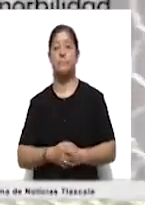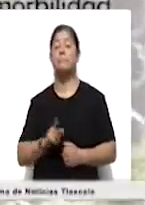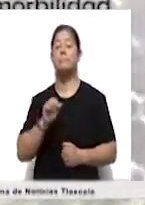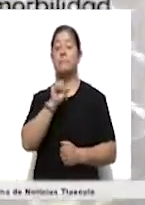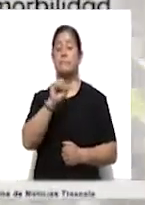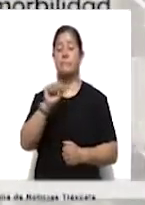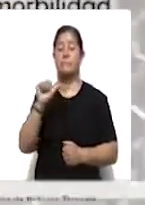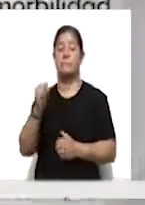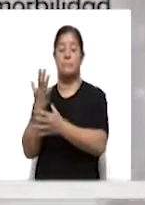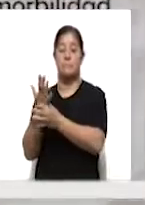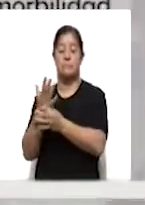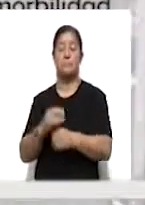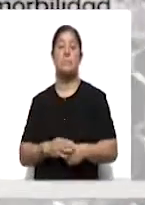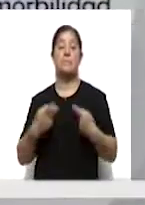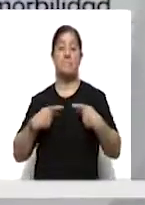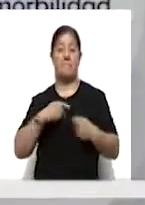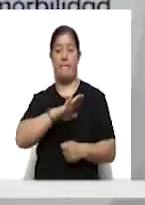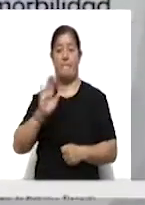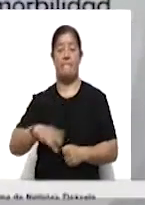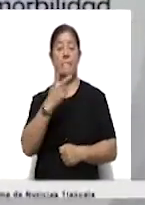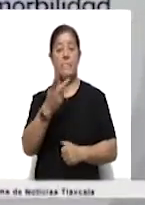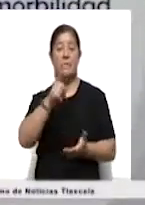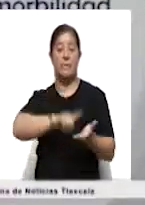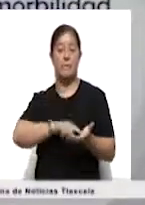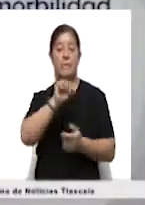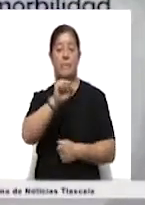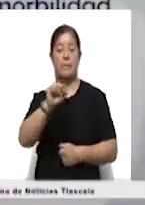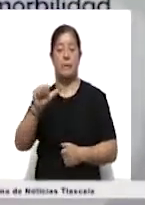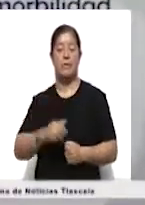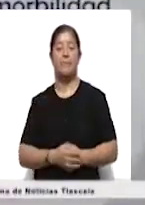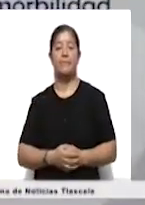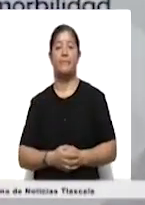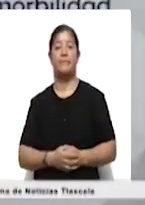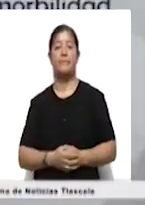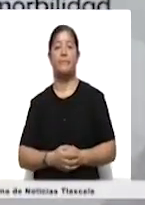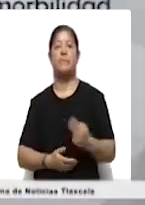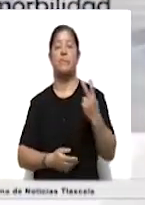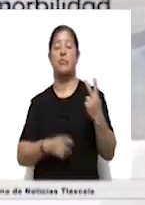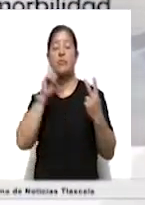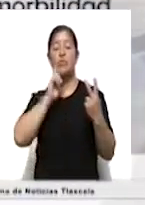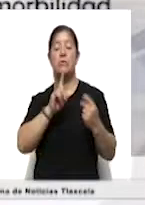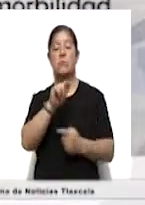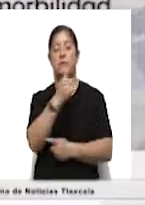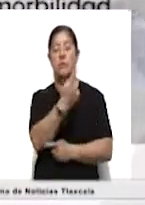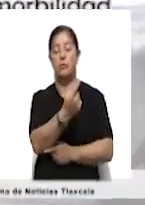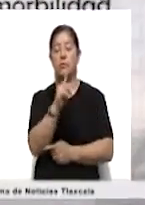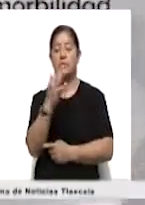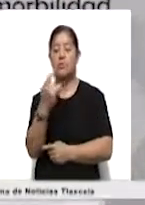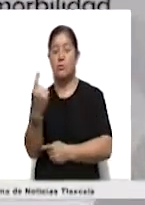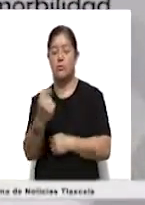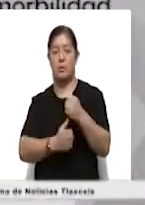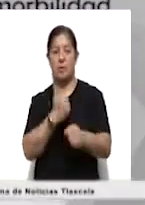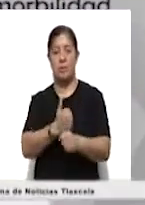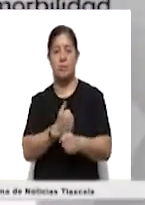informó que de las defunciones, dos se registraron en la CESA y corresponden a dos mujeres de setenta y uno y cincuenta y un